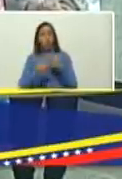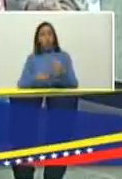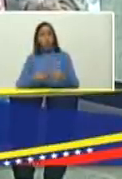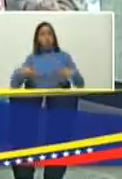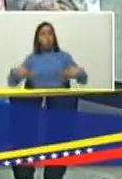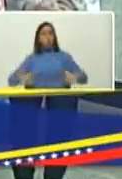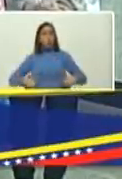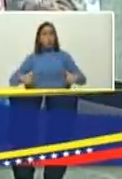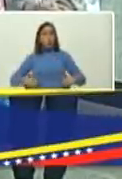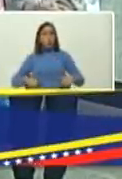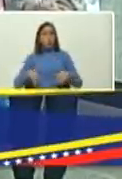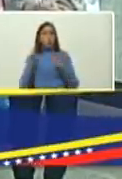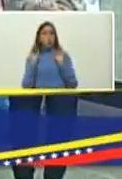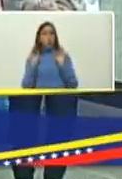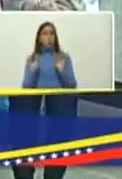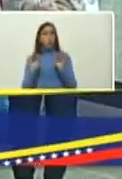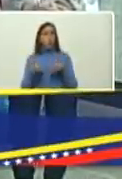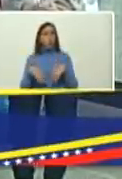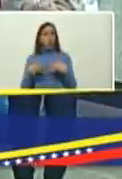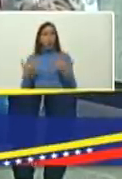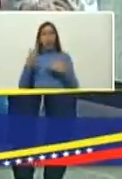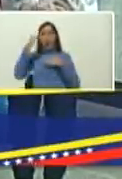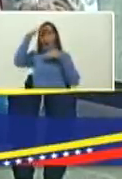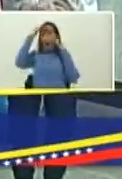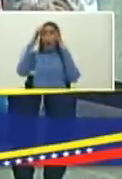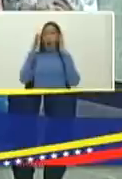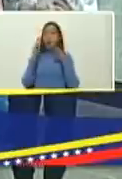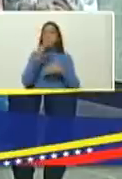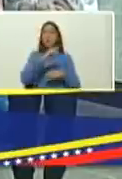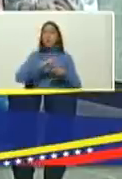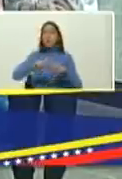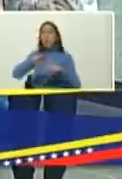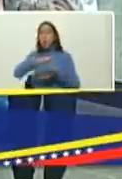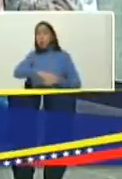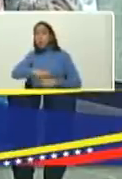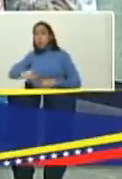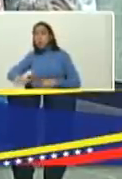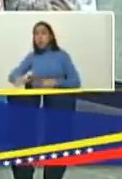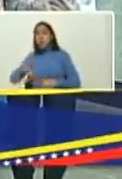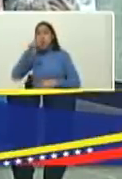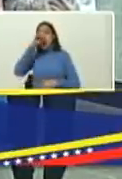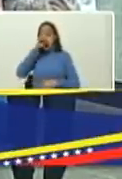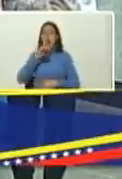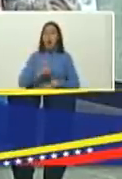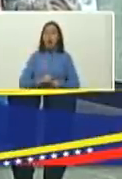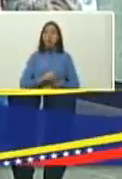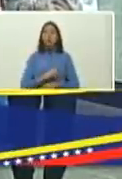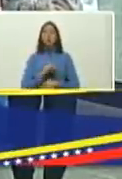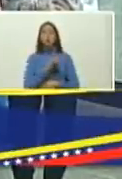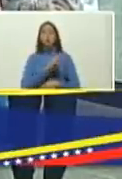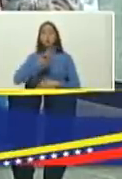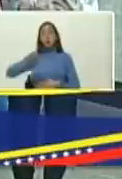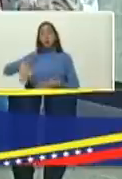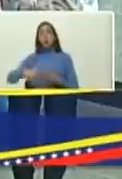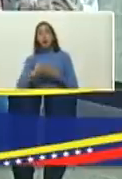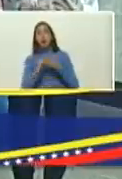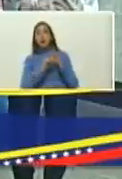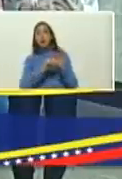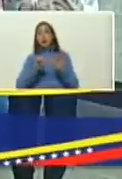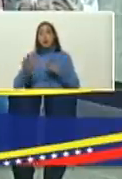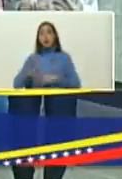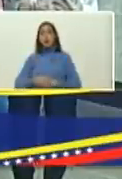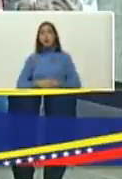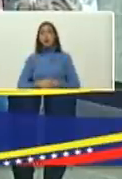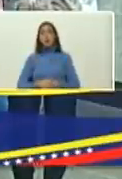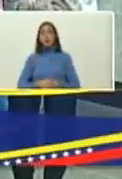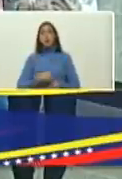esfuerzo particular para la atención de los niños en las edades comprendidas de 12 a 17 años y bueno